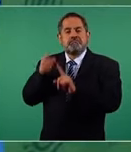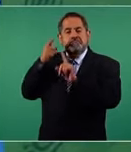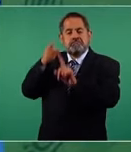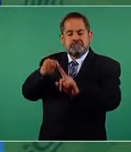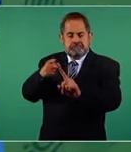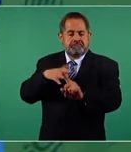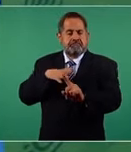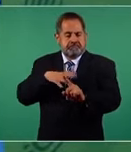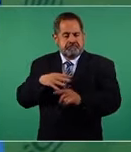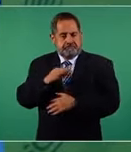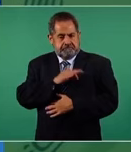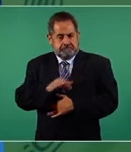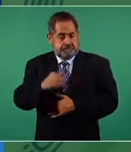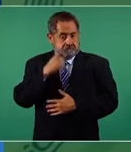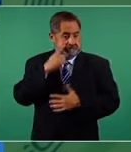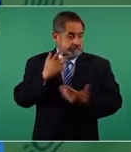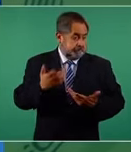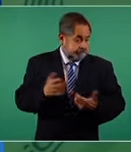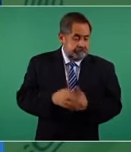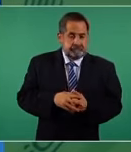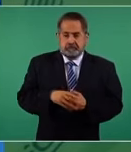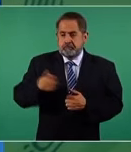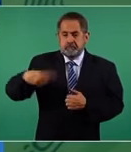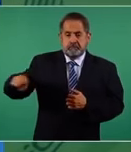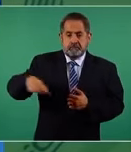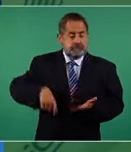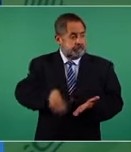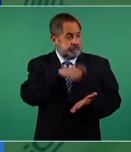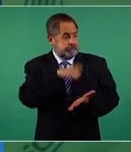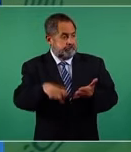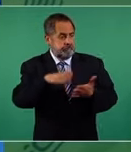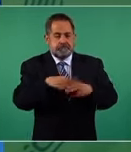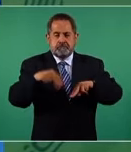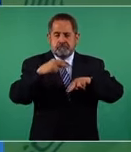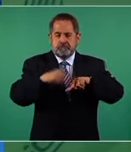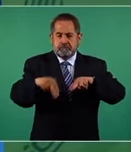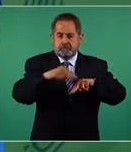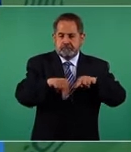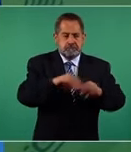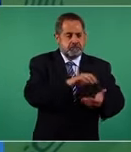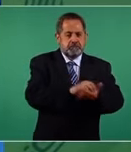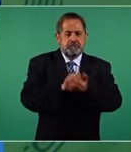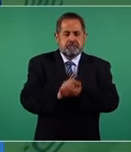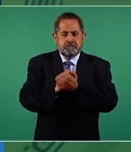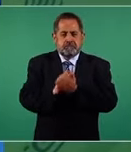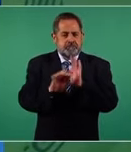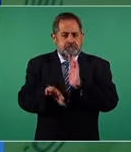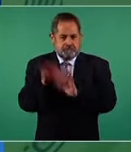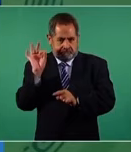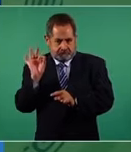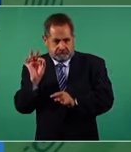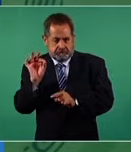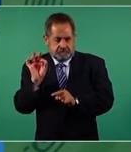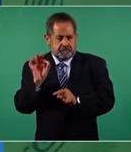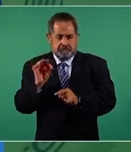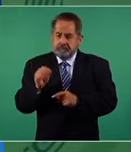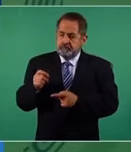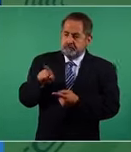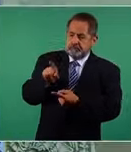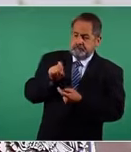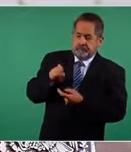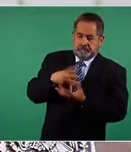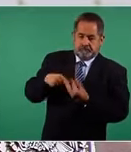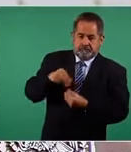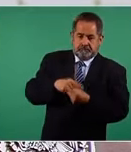se contribuye, se ayuda para apoyar a nuestros deportistas,